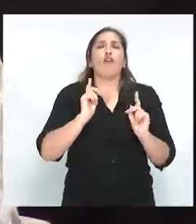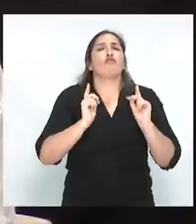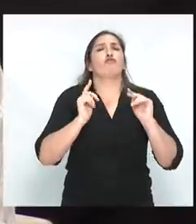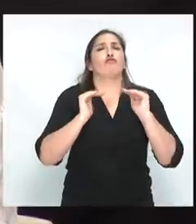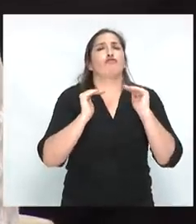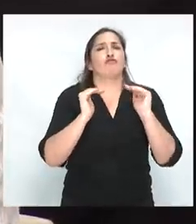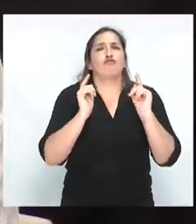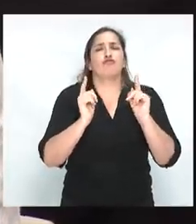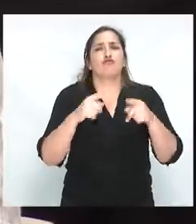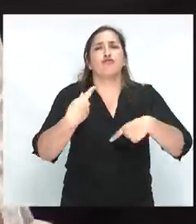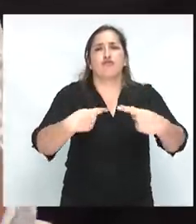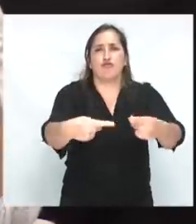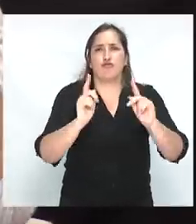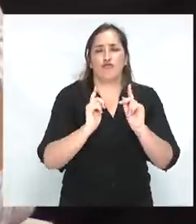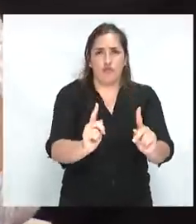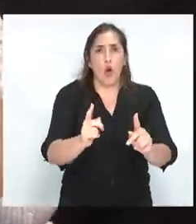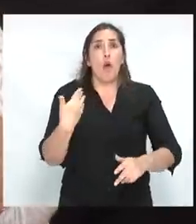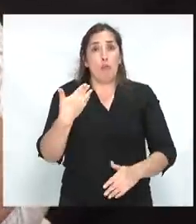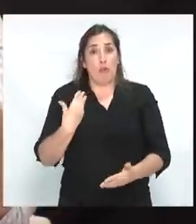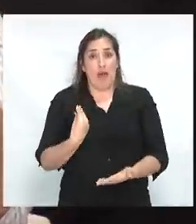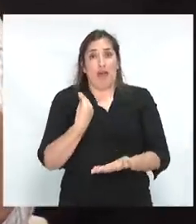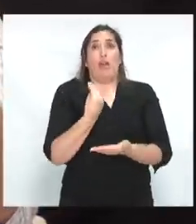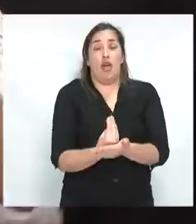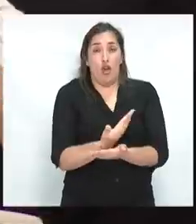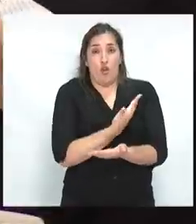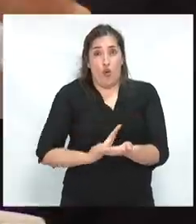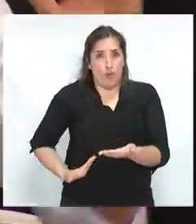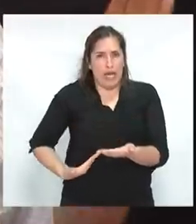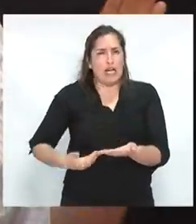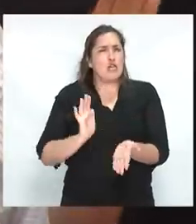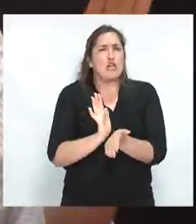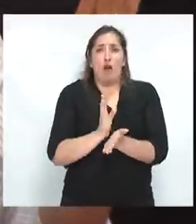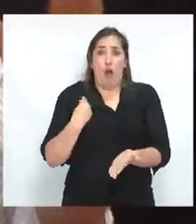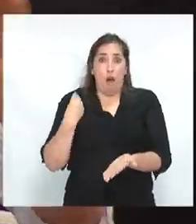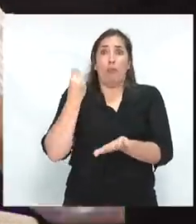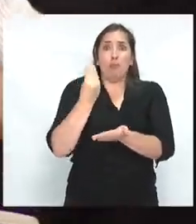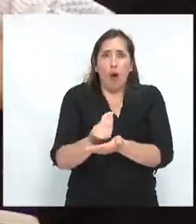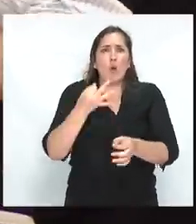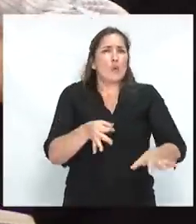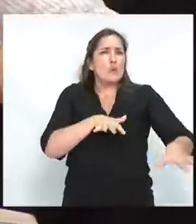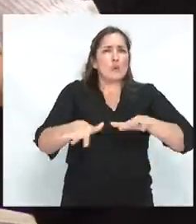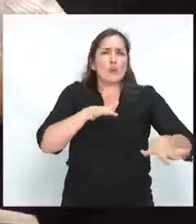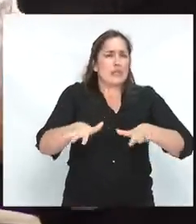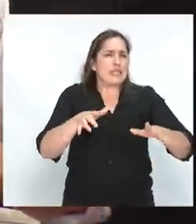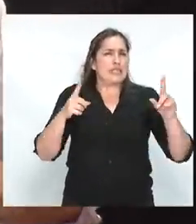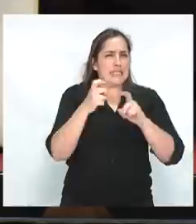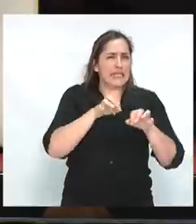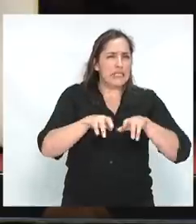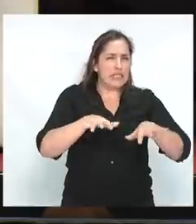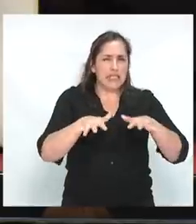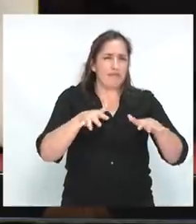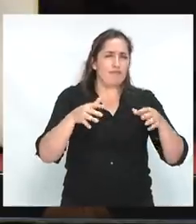Se puede llegar al gobierno en un momento de crisis, de apertura y de